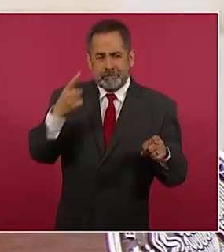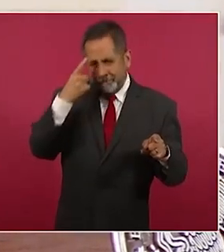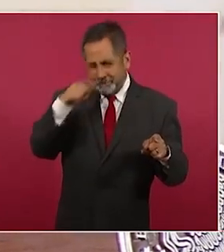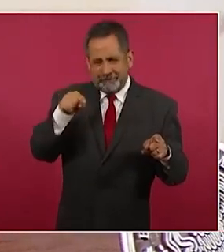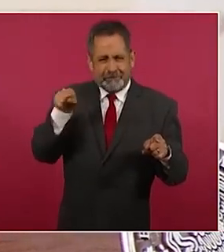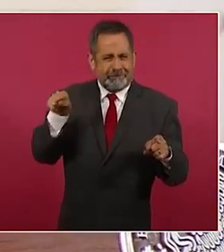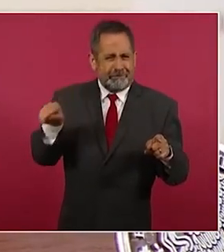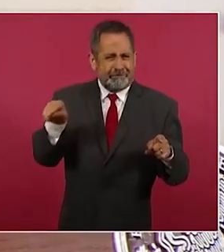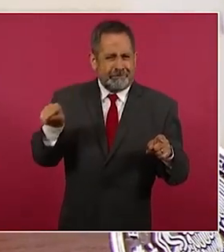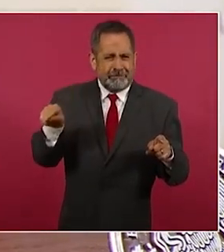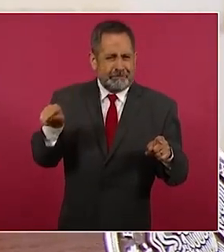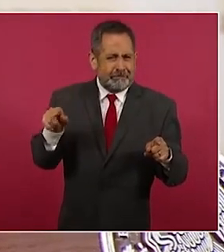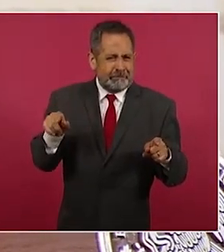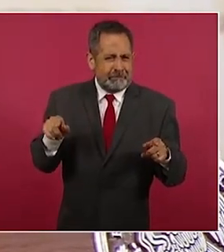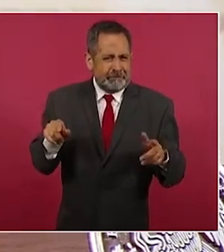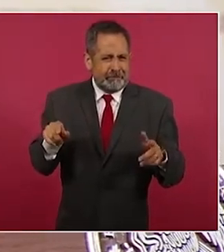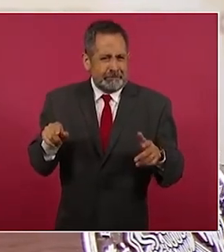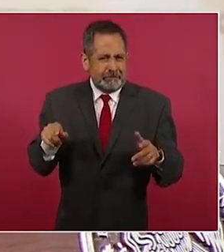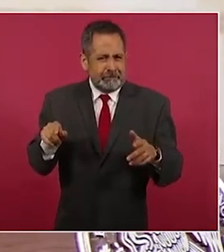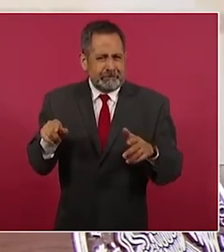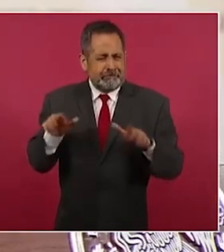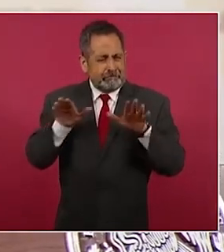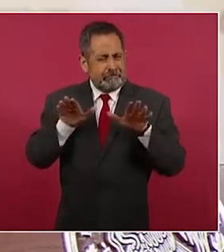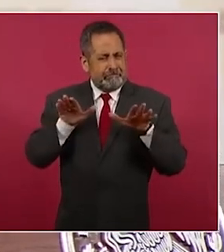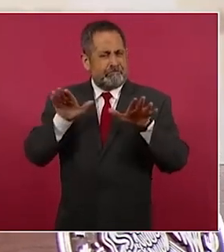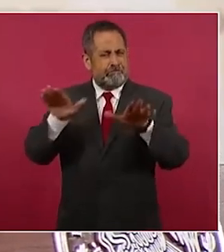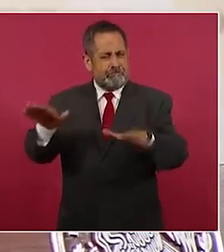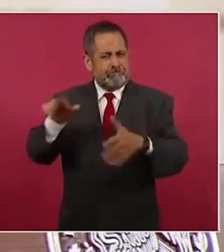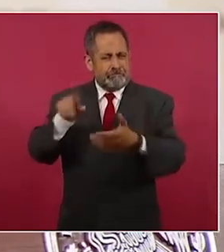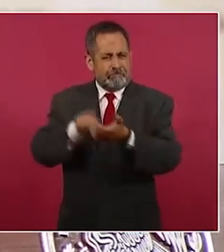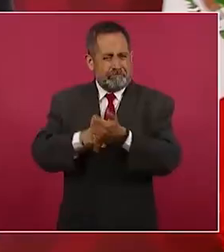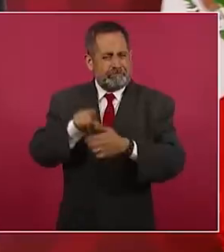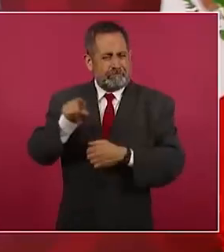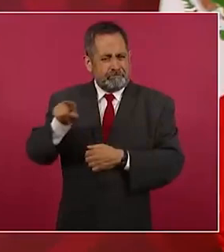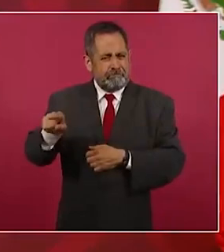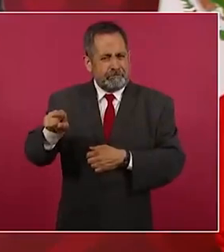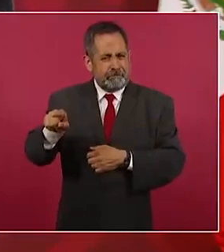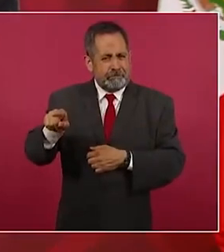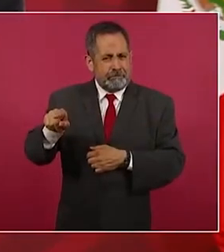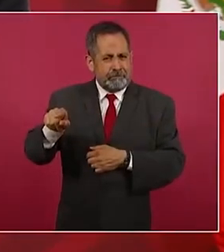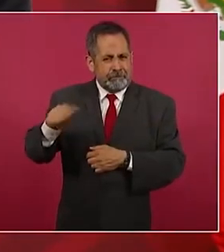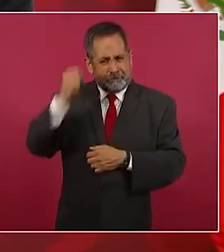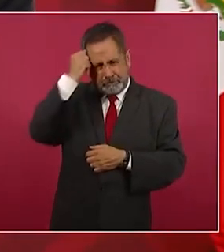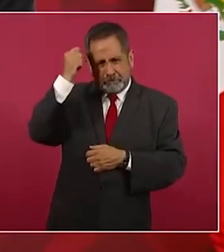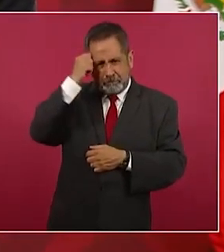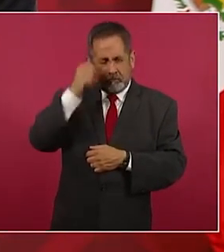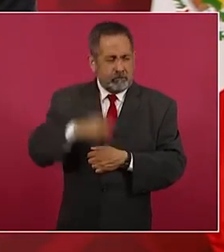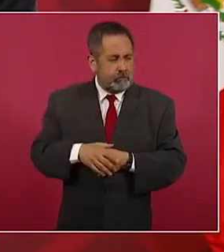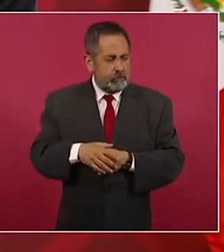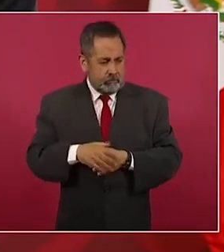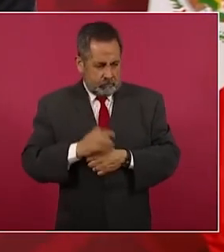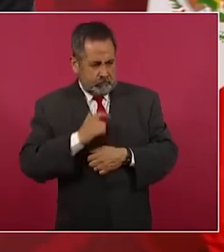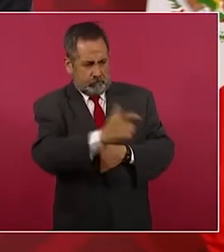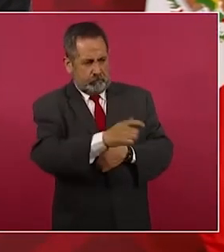del aeropuerto en Texcoco.